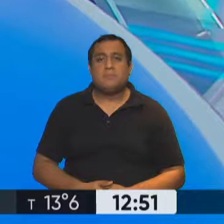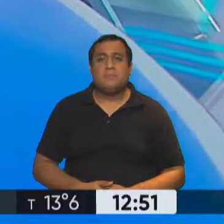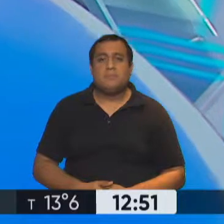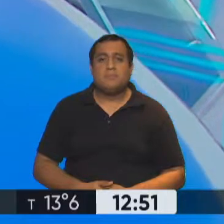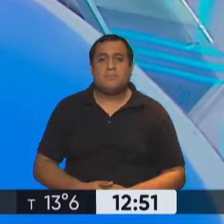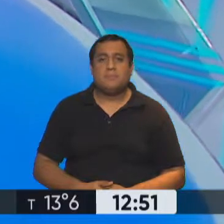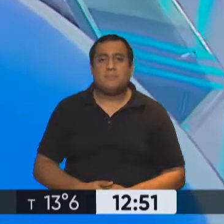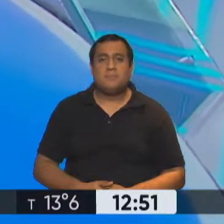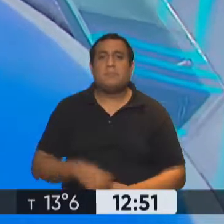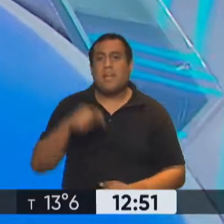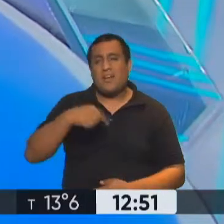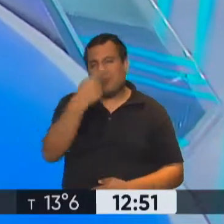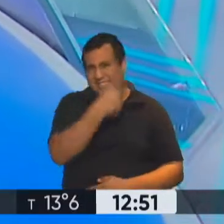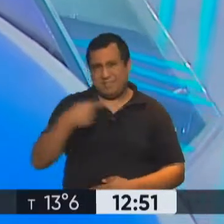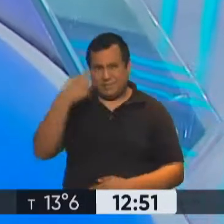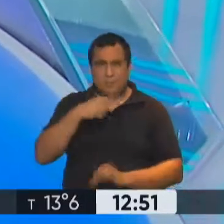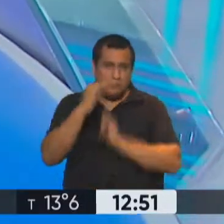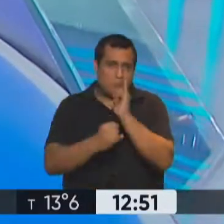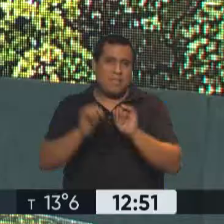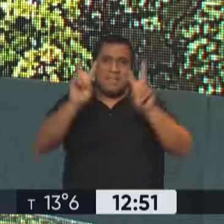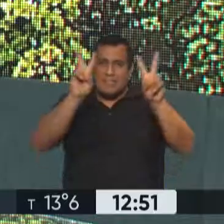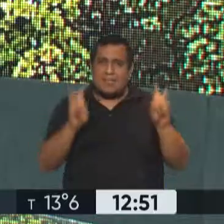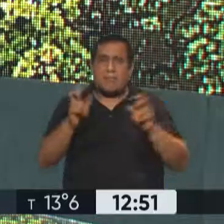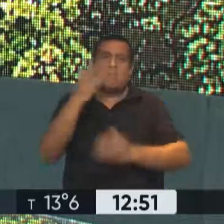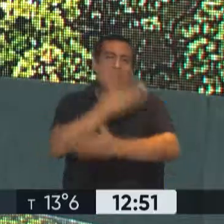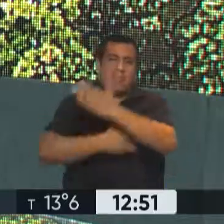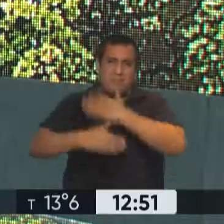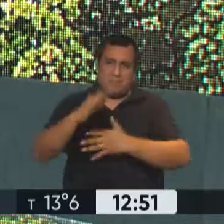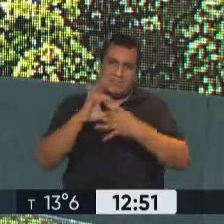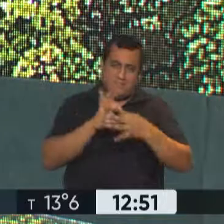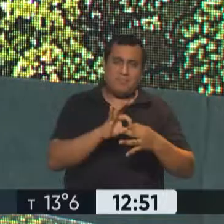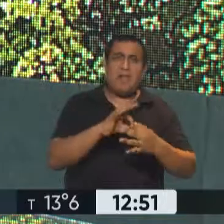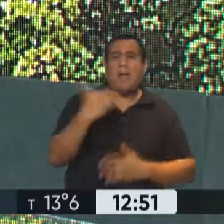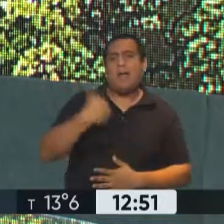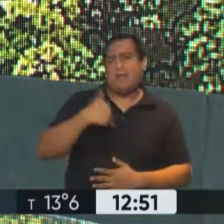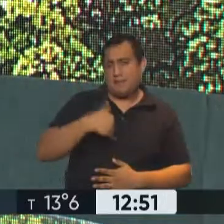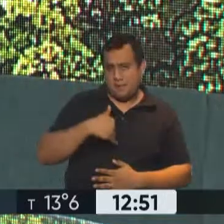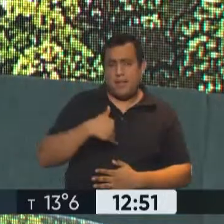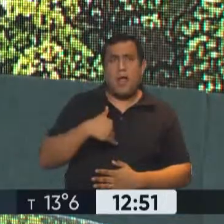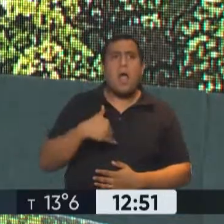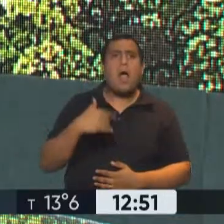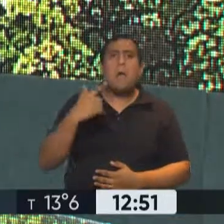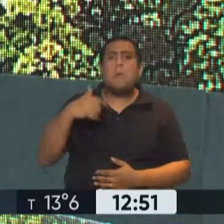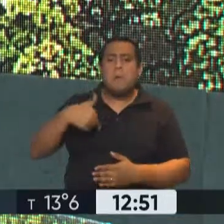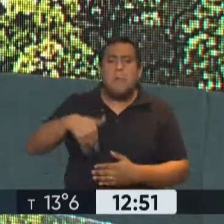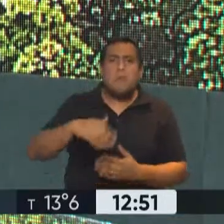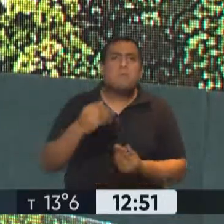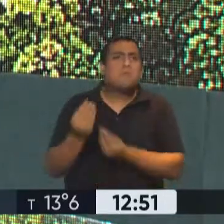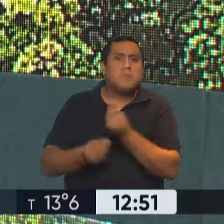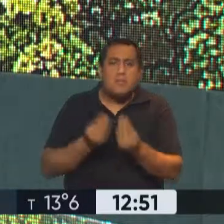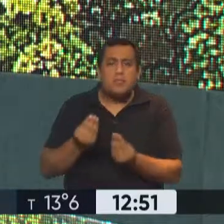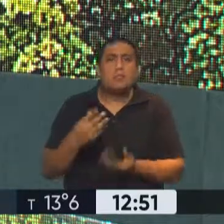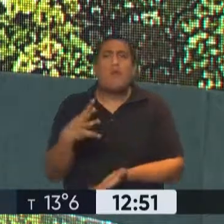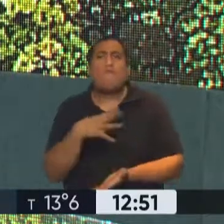Y vamos a ocuparnos como todas las semanas de temas que están relacionados con la discapacidad en la República Argentina y de lo que se hace, de lo que se puede hacer, de lo que